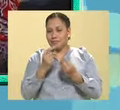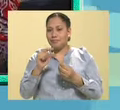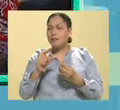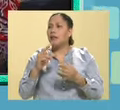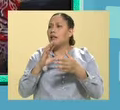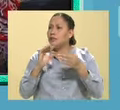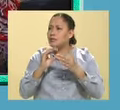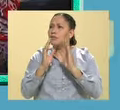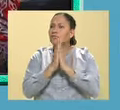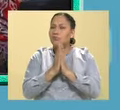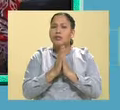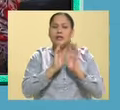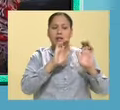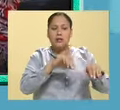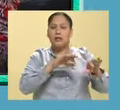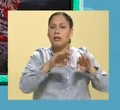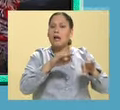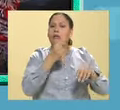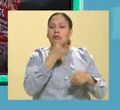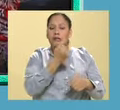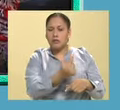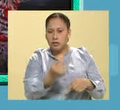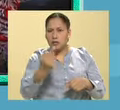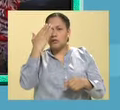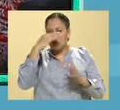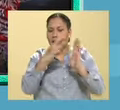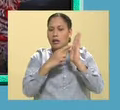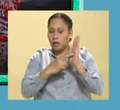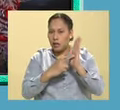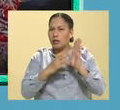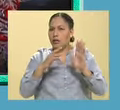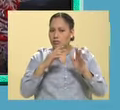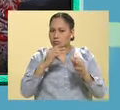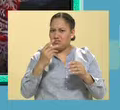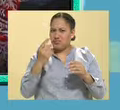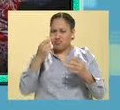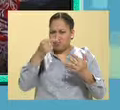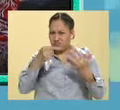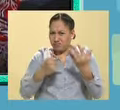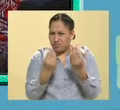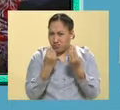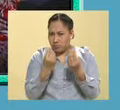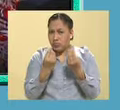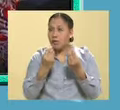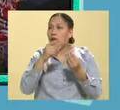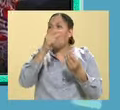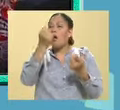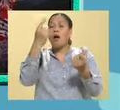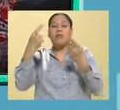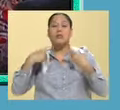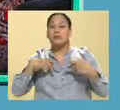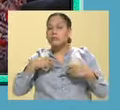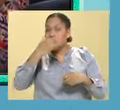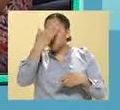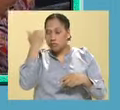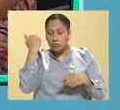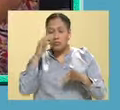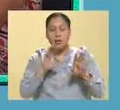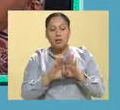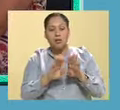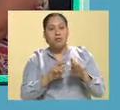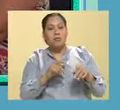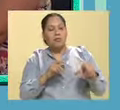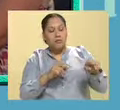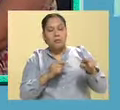contar del trabajo infantil? Sabemos que ha habido reformas. Mucha gente no sabe en qué condiciones se